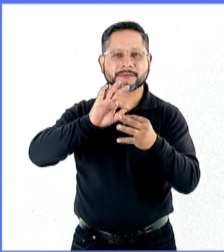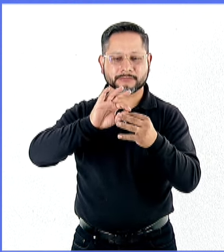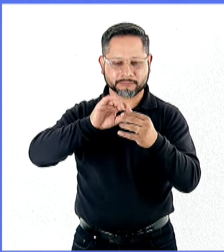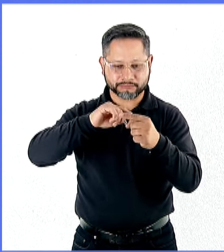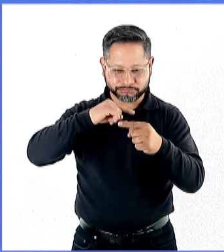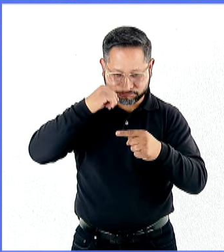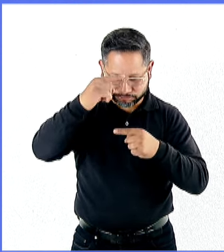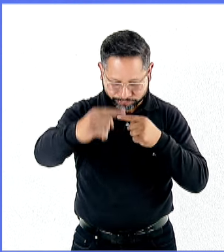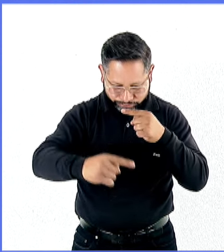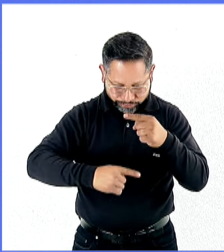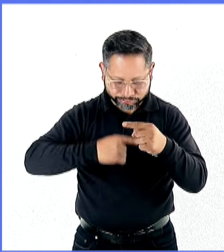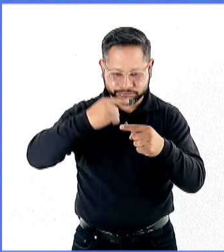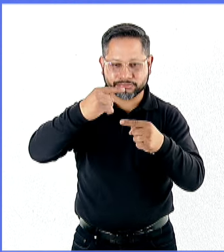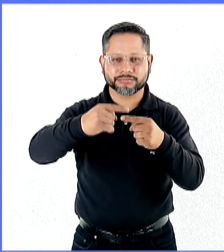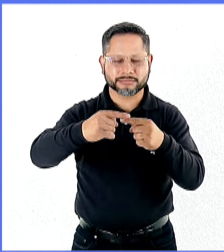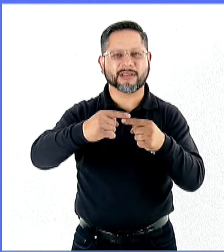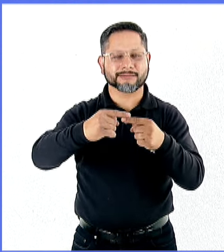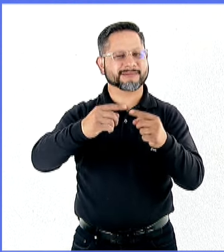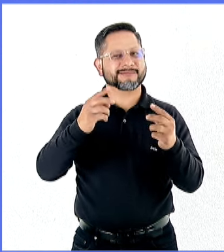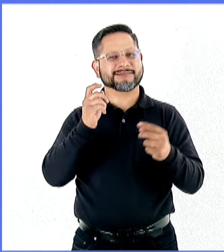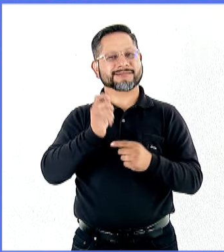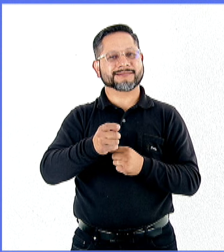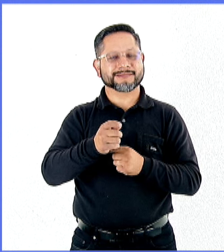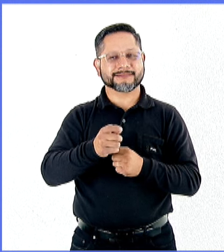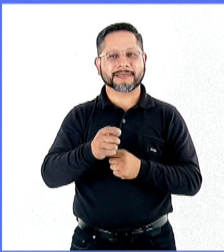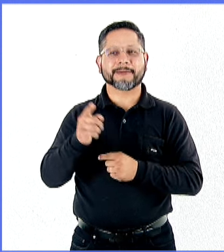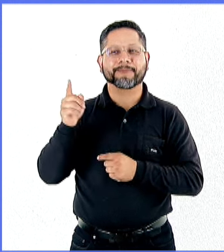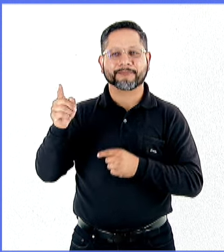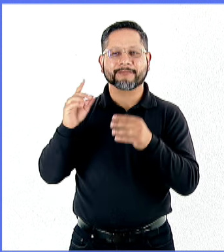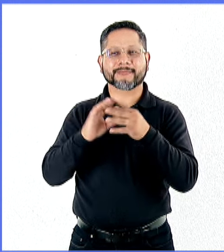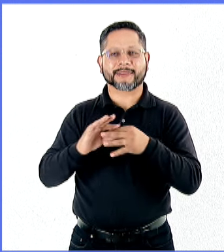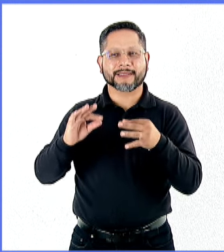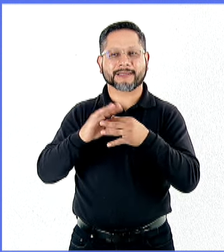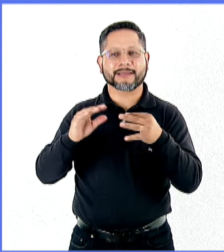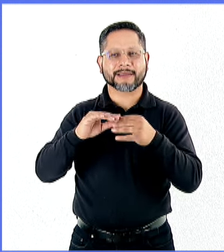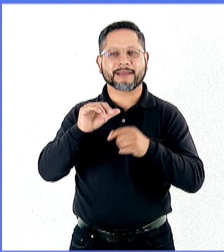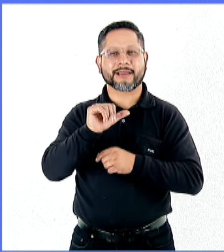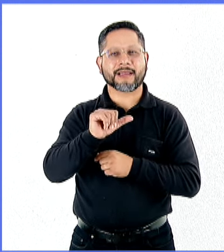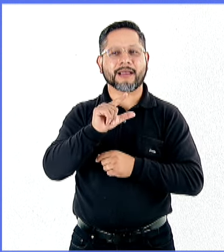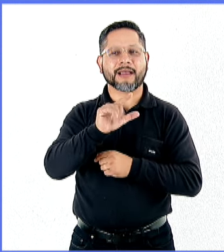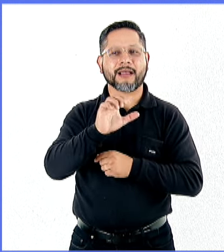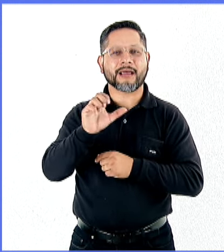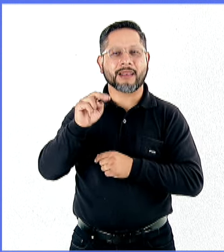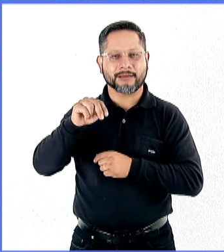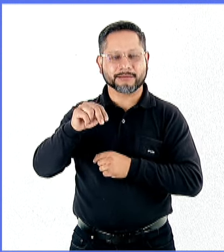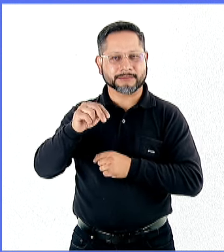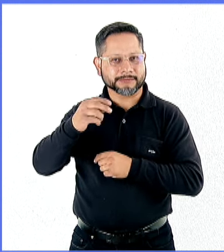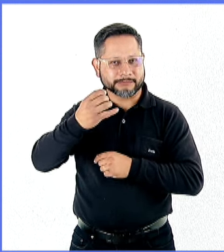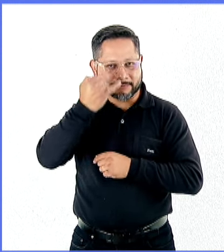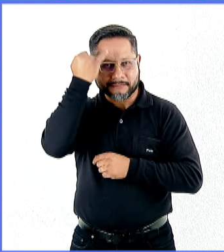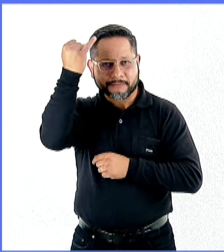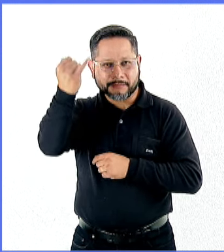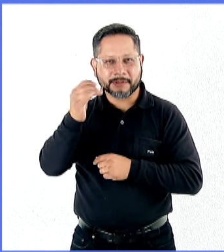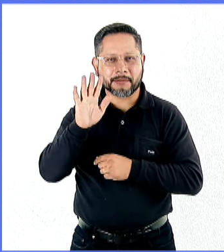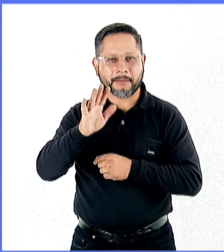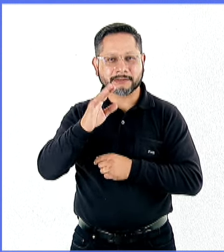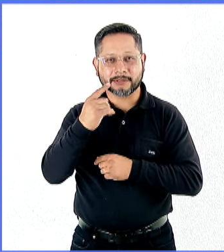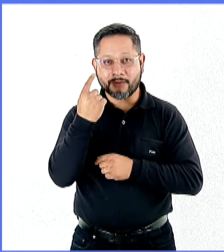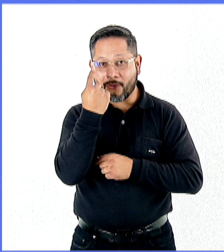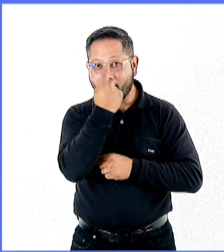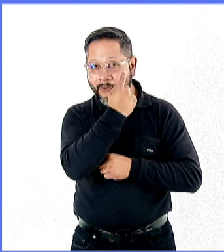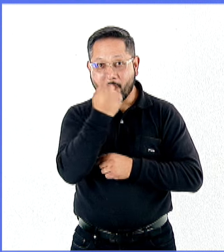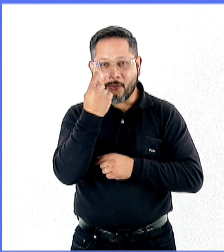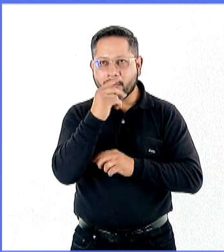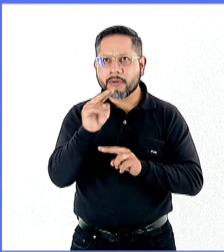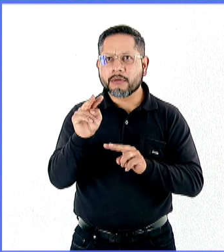Alan Villavicencio que busca plasmar lo poco visible del entorno cotidiano y crear obras que juegan con el ojo humano, haciendo